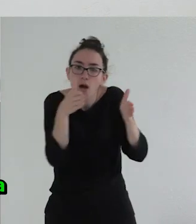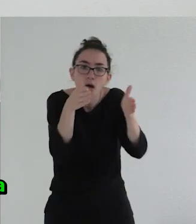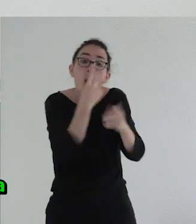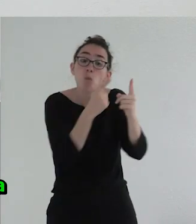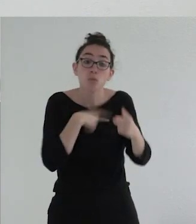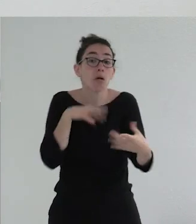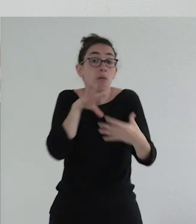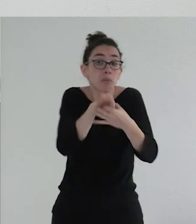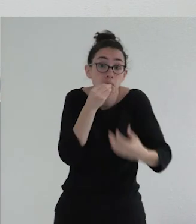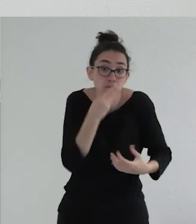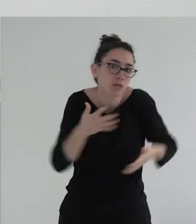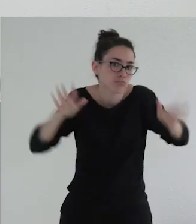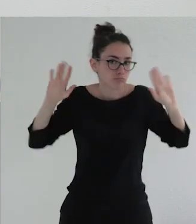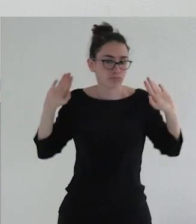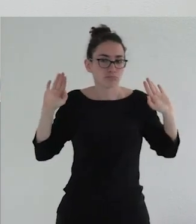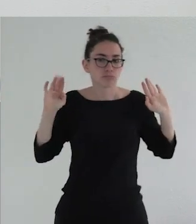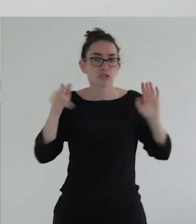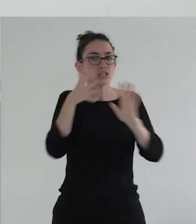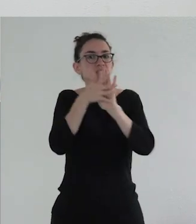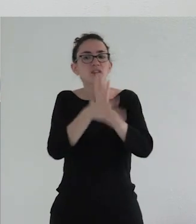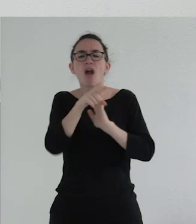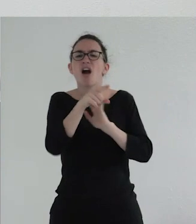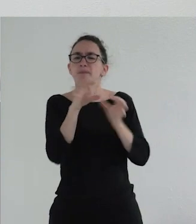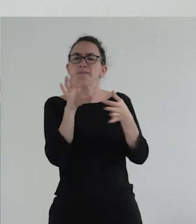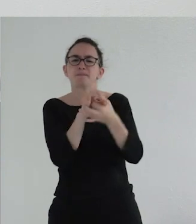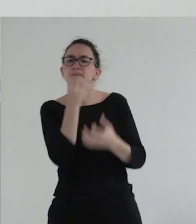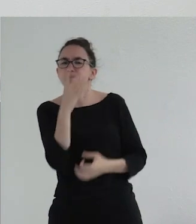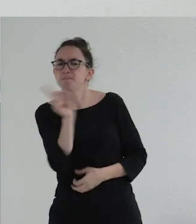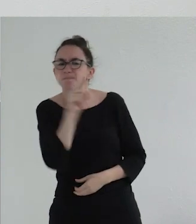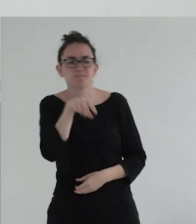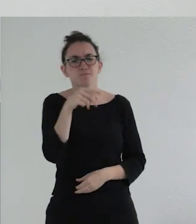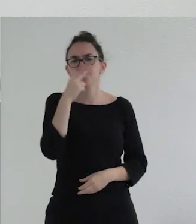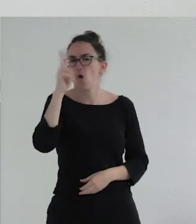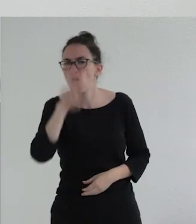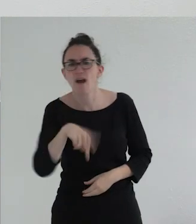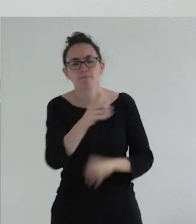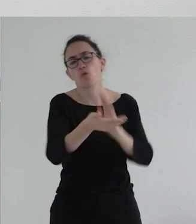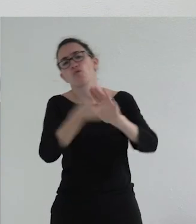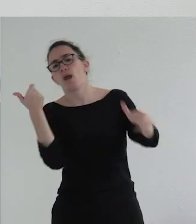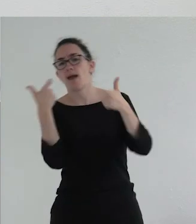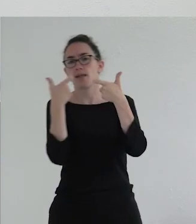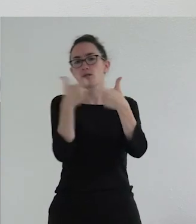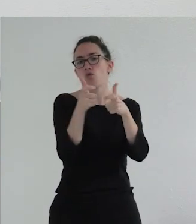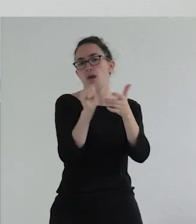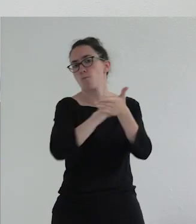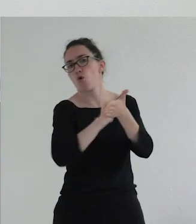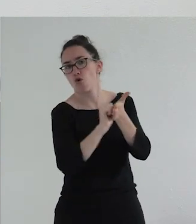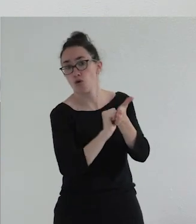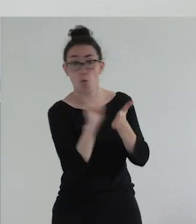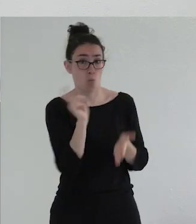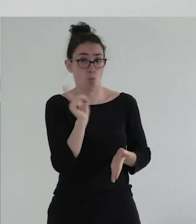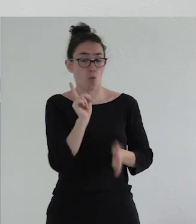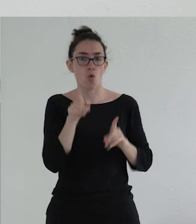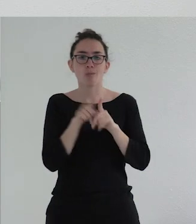gente le hace sentido no se trata de decir eso no tiene sentido no sirve para nada descarto la categoría simplemente quiere decir me